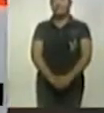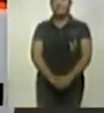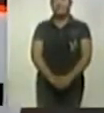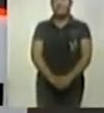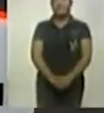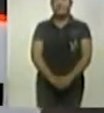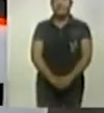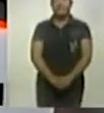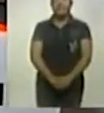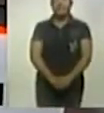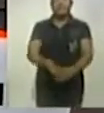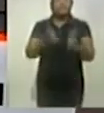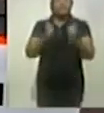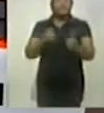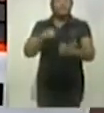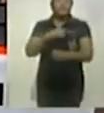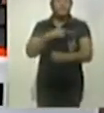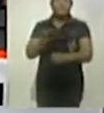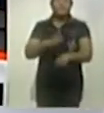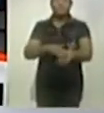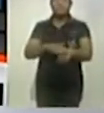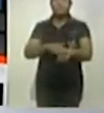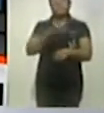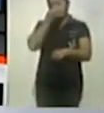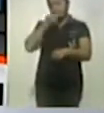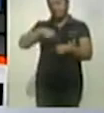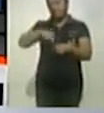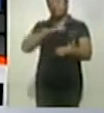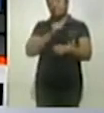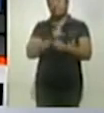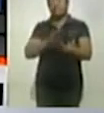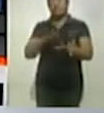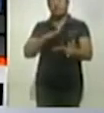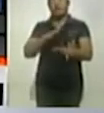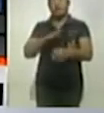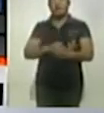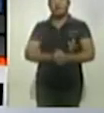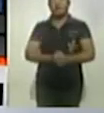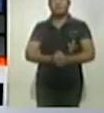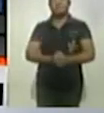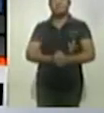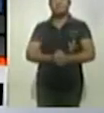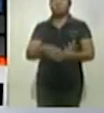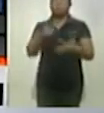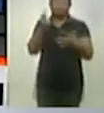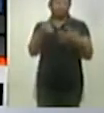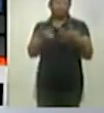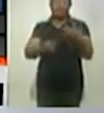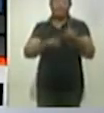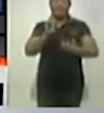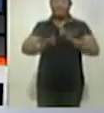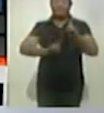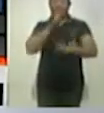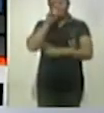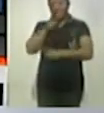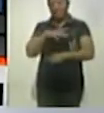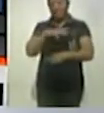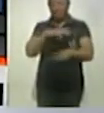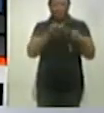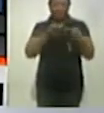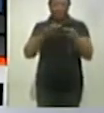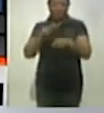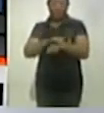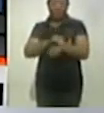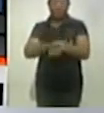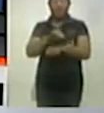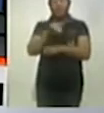Así que quédese con nosotros en estos próximos minutos de información. Vamos a tener de todo, inclusive los deportes, ya también se está preparando nuestro querido amigo